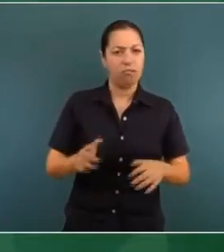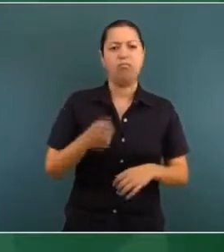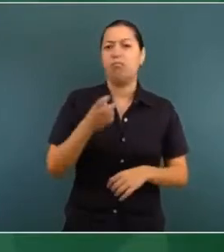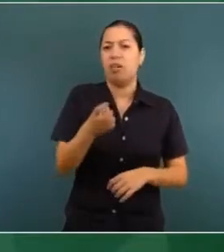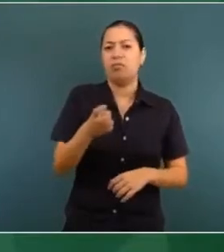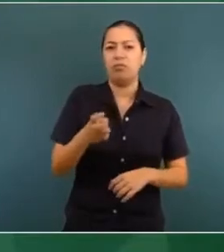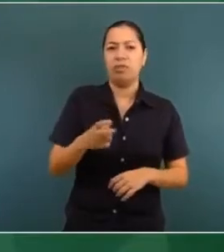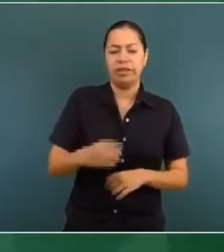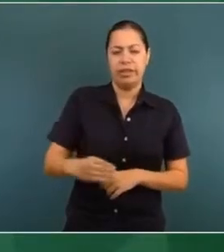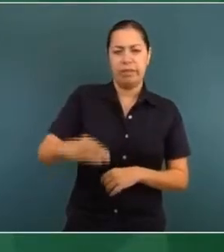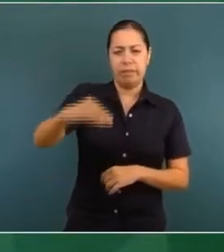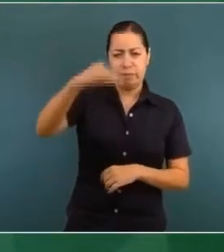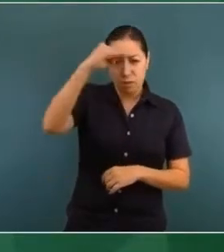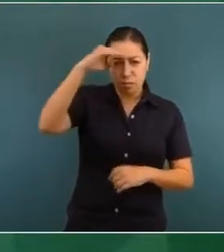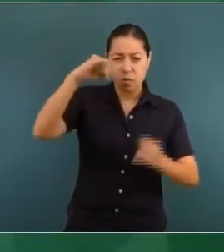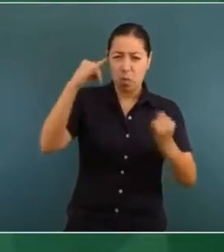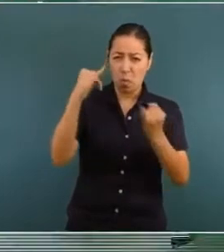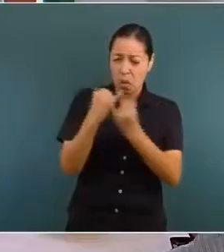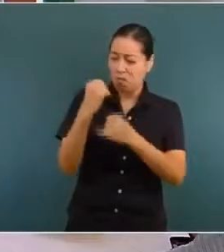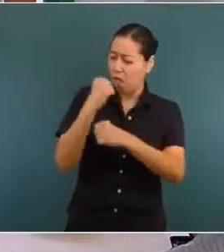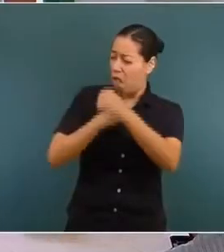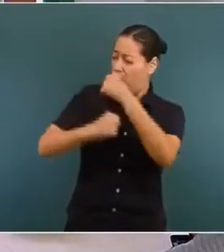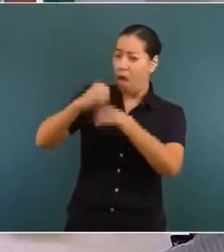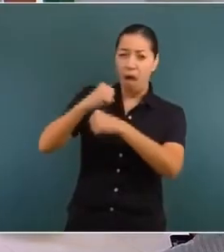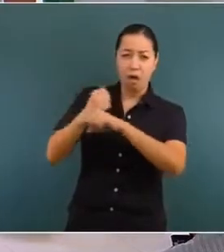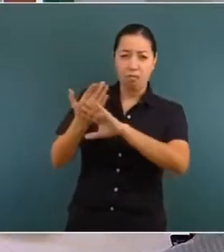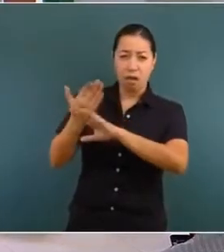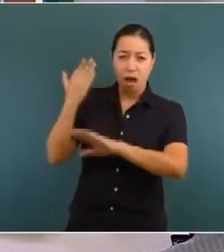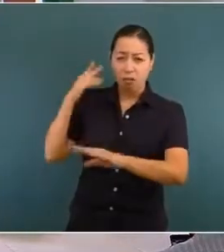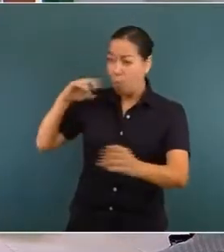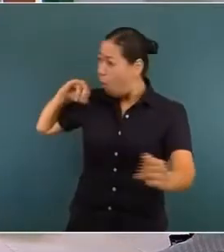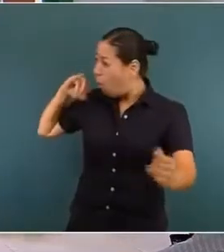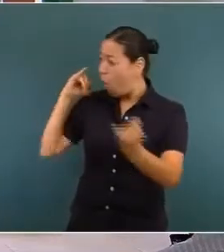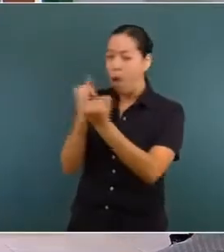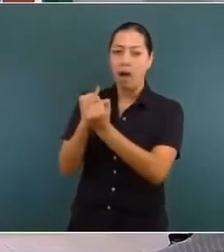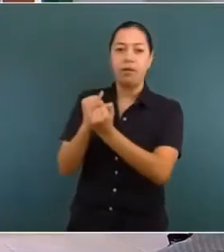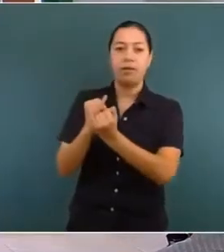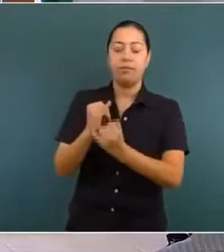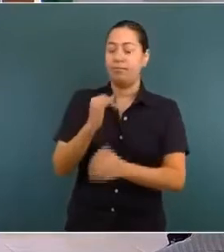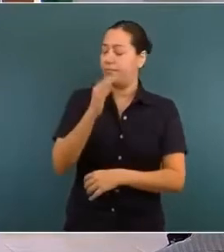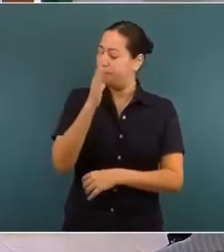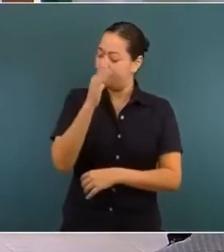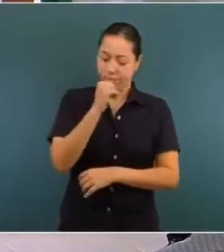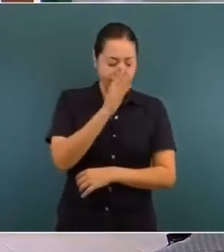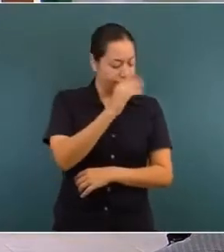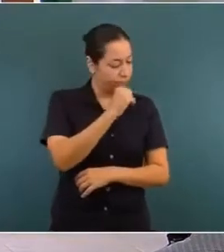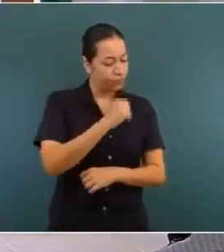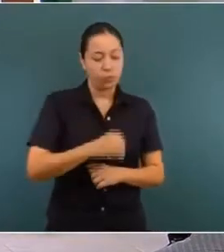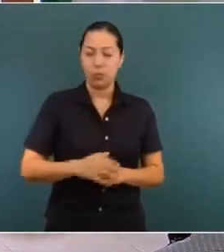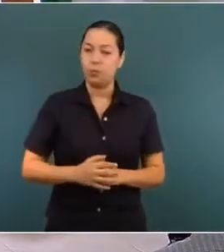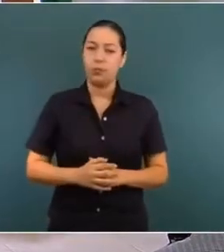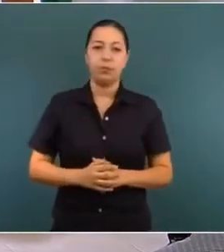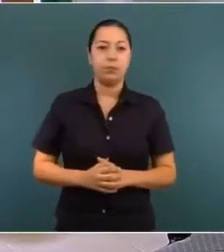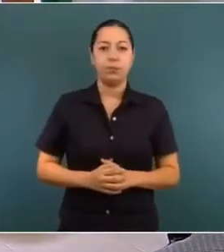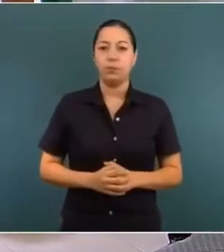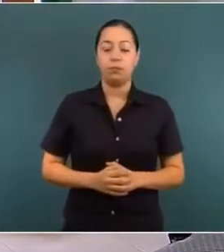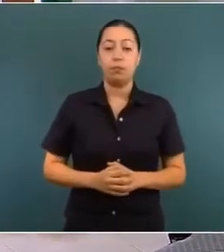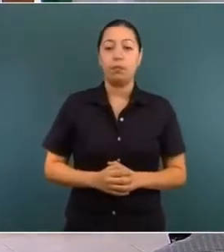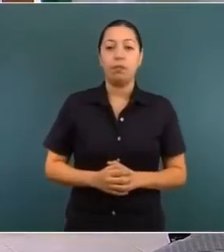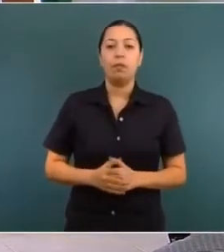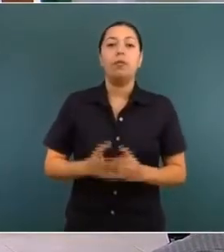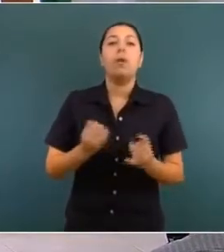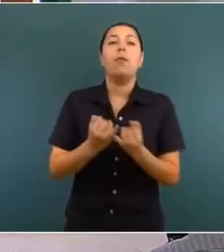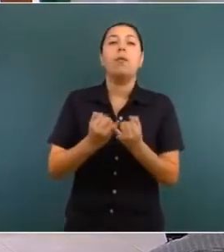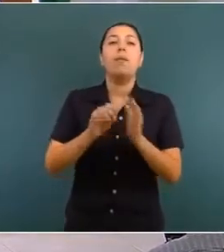de la misma forma, no se puede poner vino nuevo en